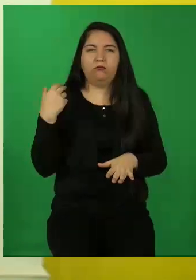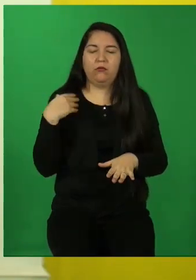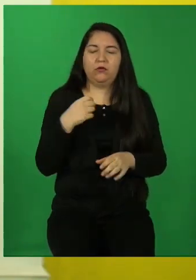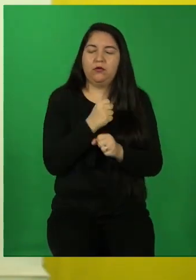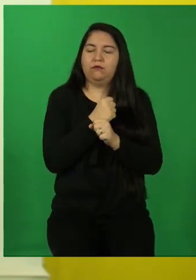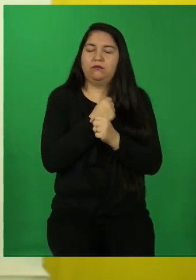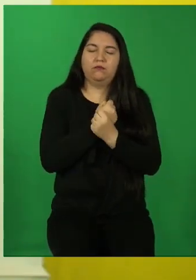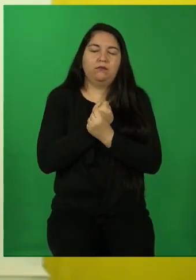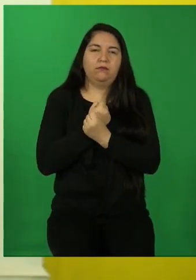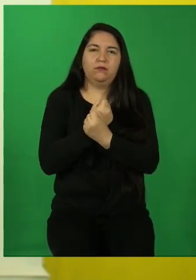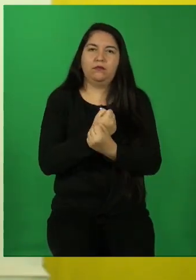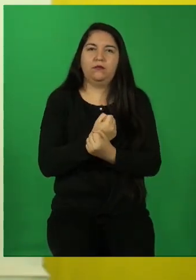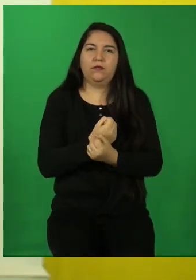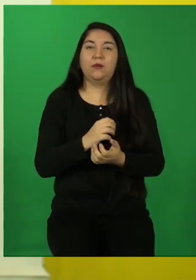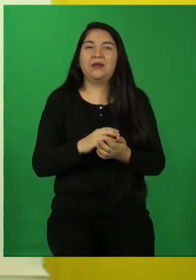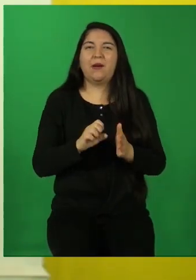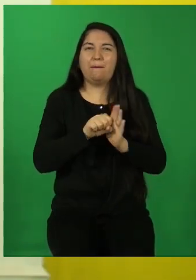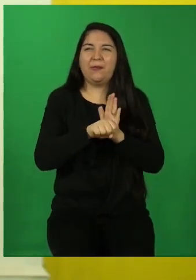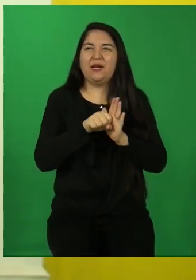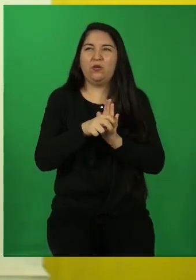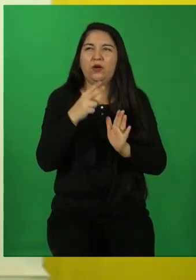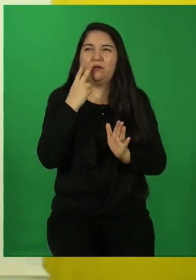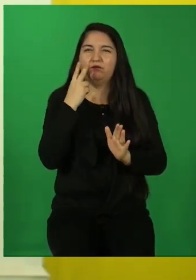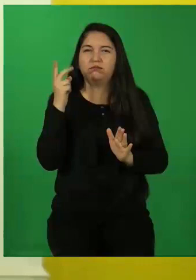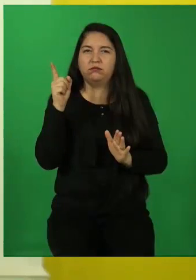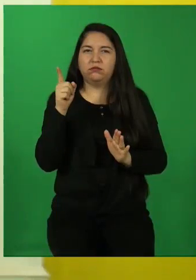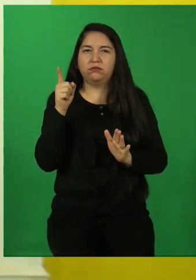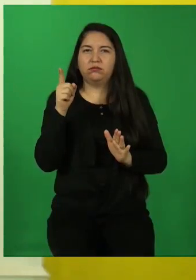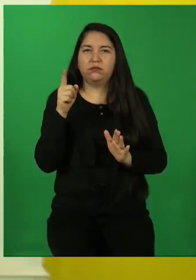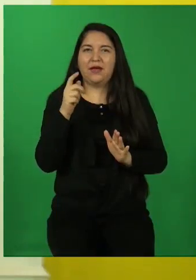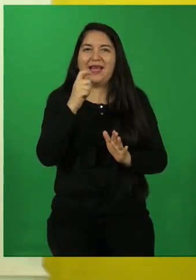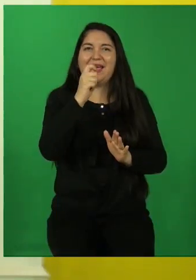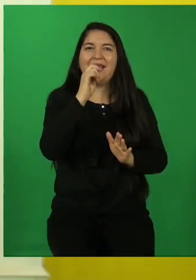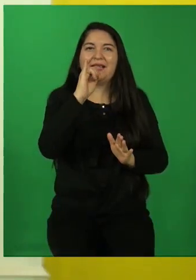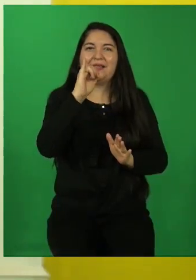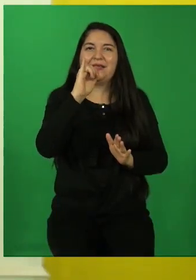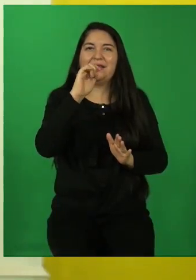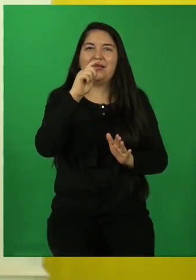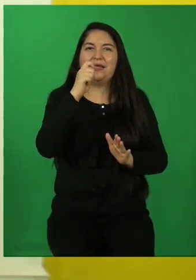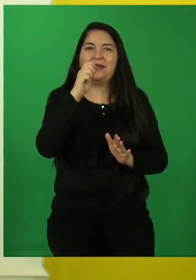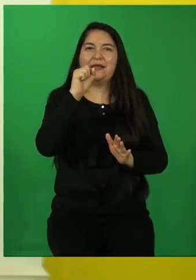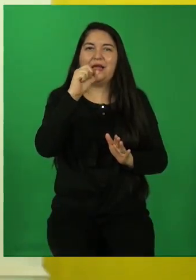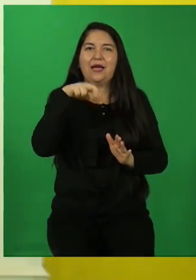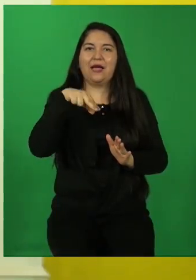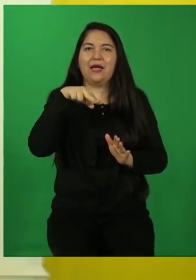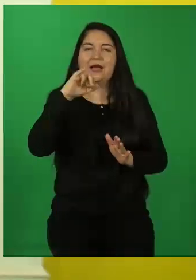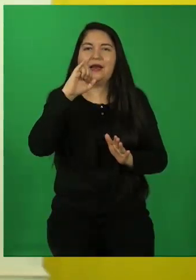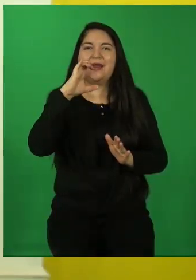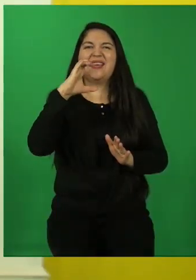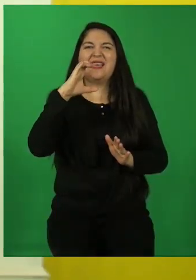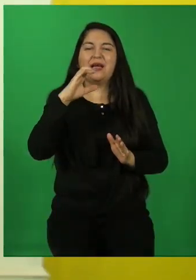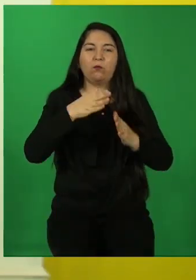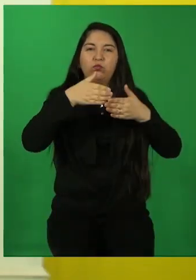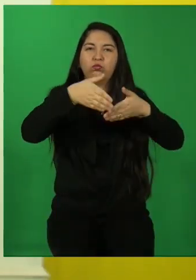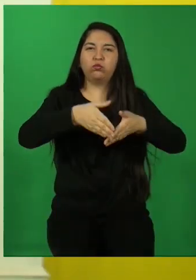película de Titanic, que cuando inicia, inicia con esta mujer, este personaje, que